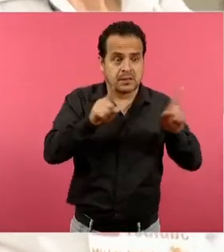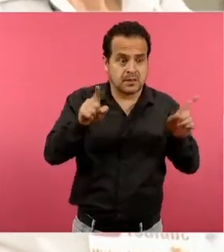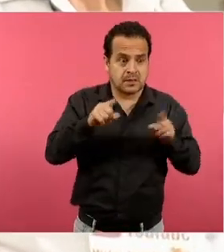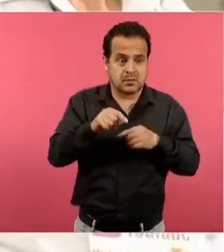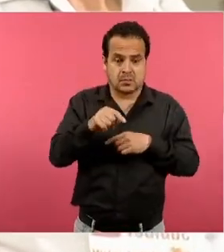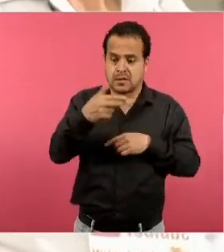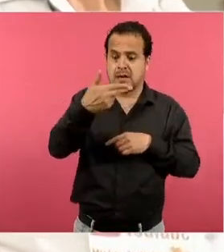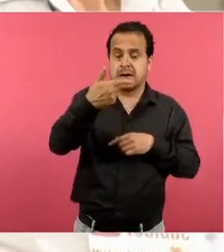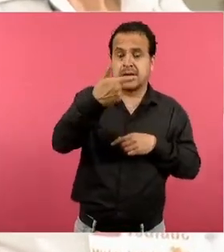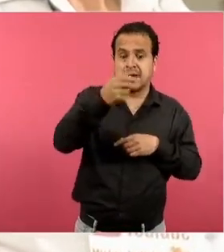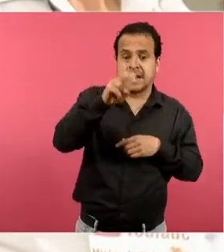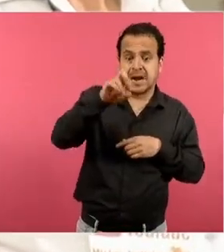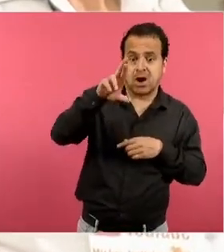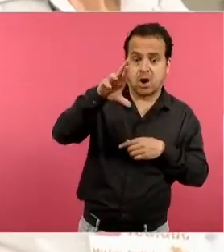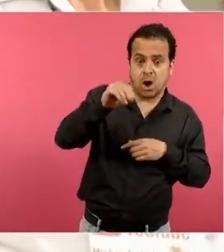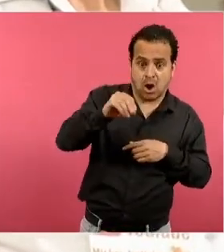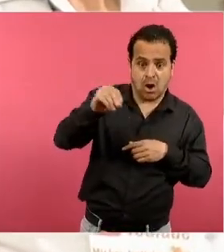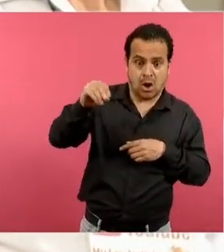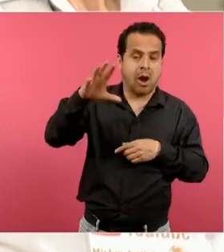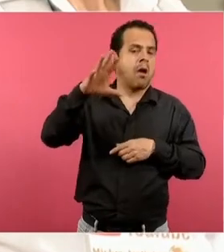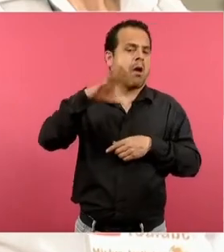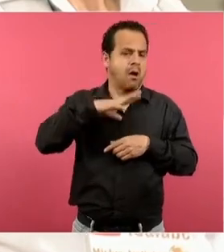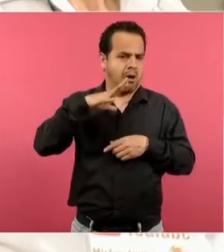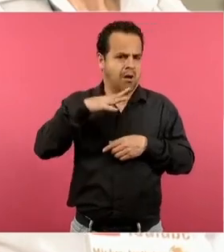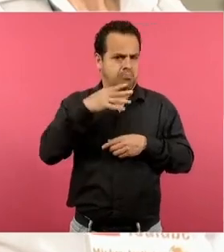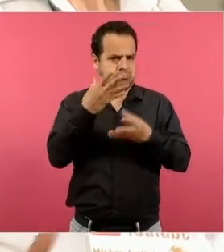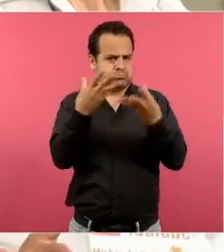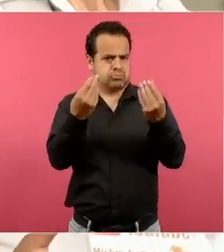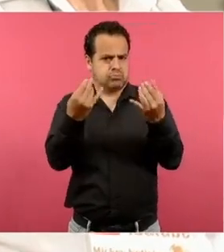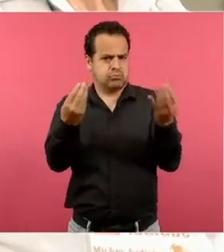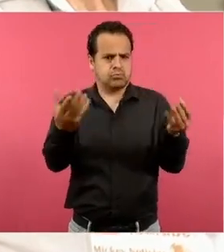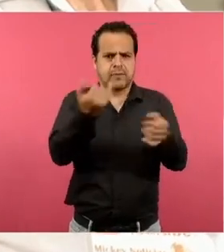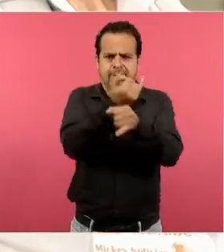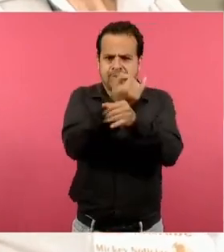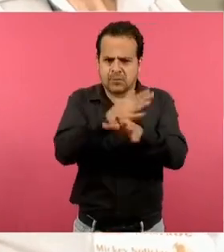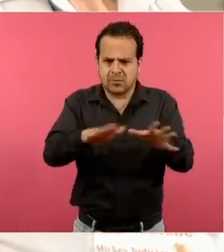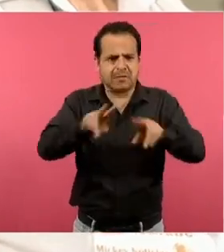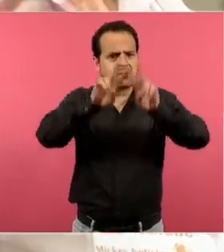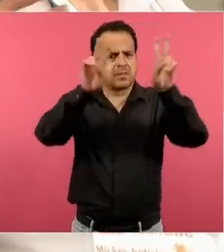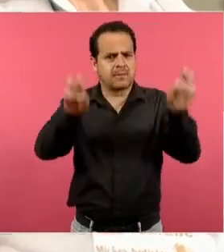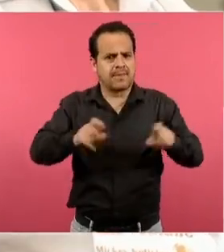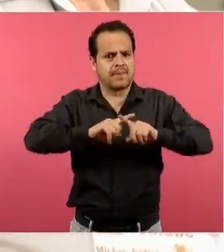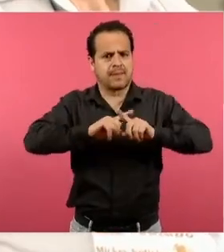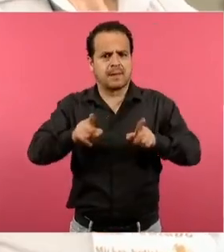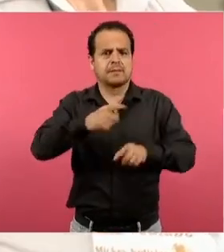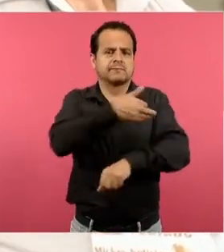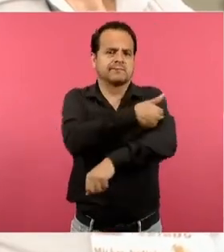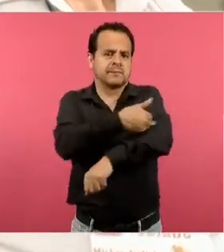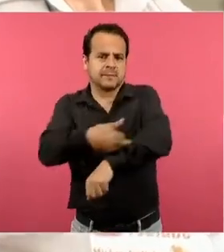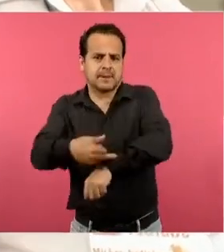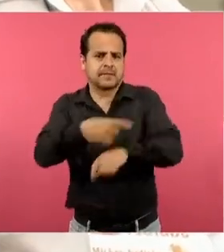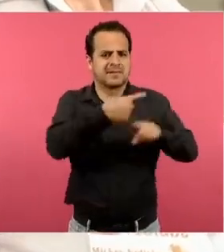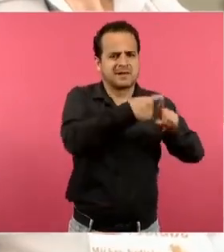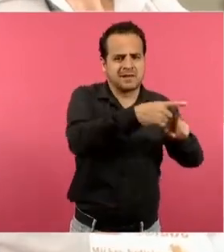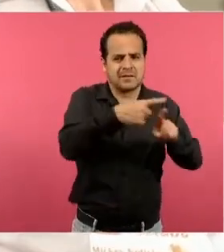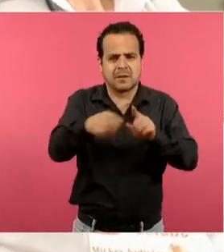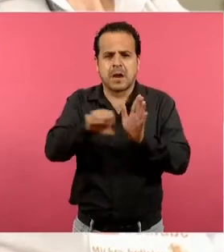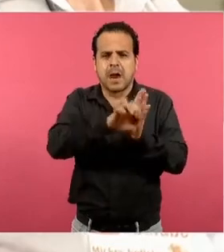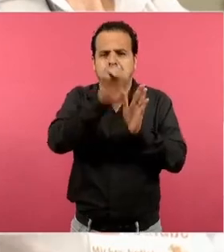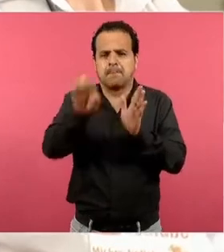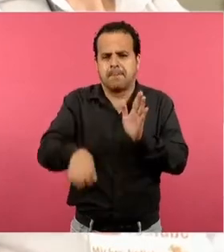que es el de las familias diversas, en especial de las familias monoparentales, que si bien no